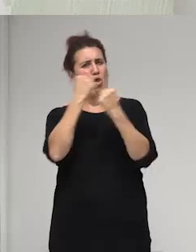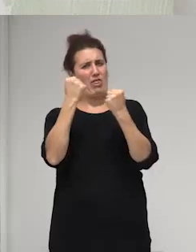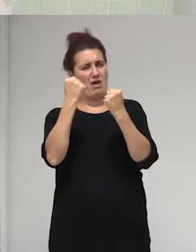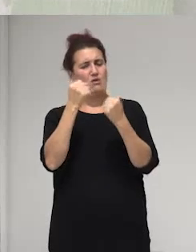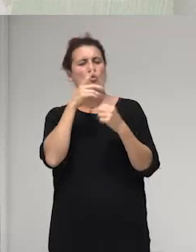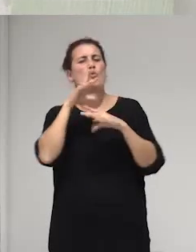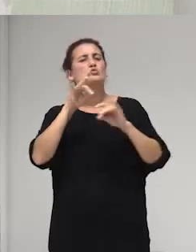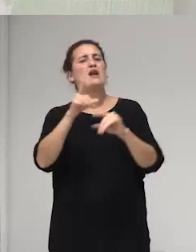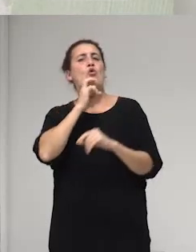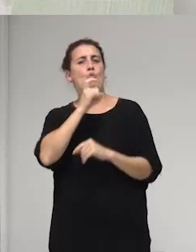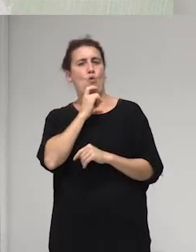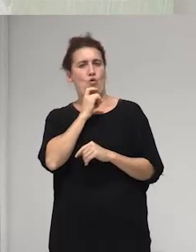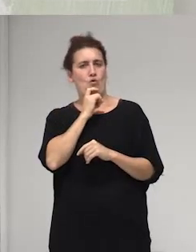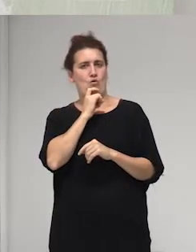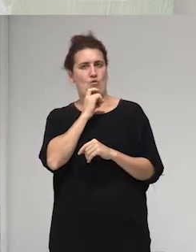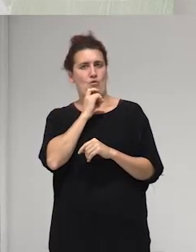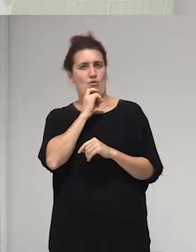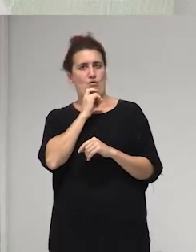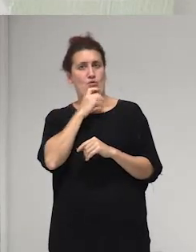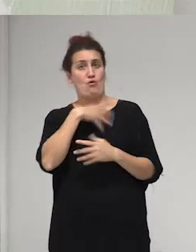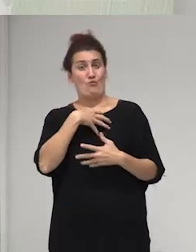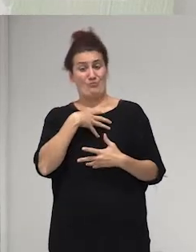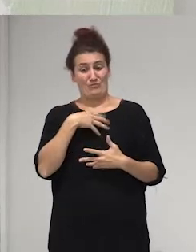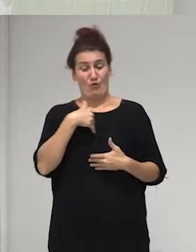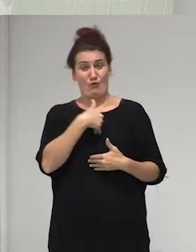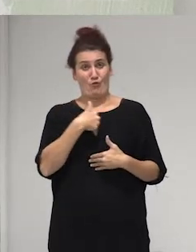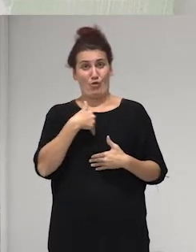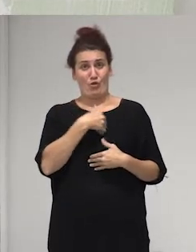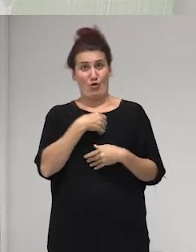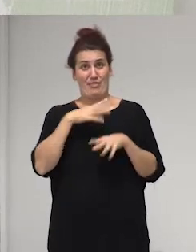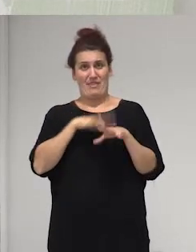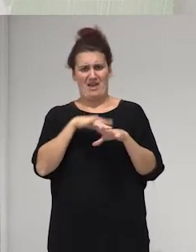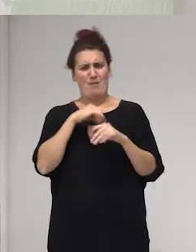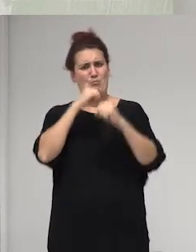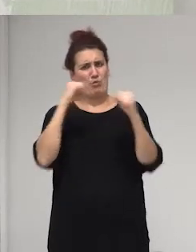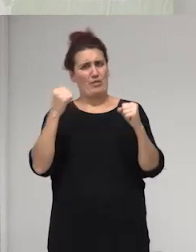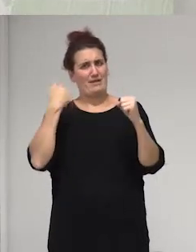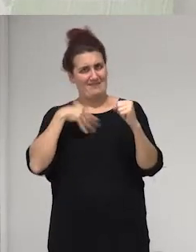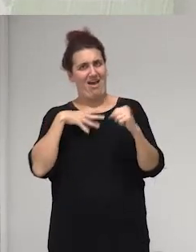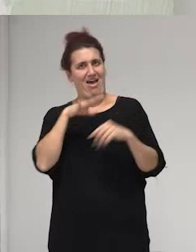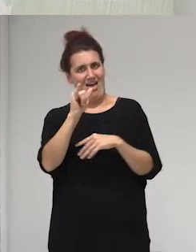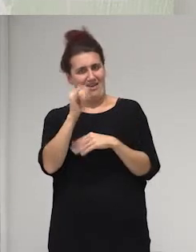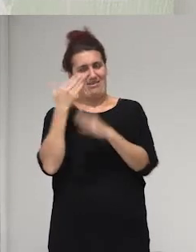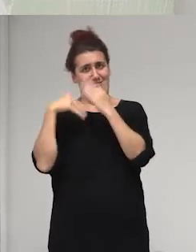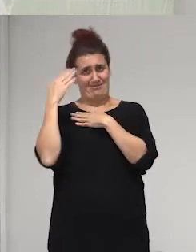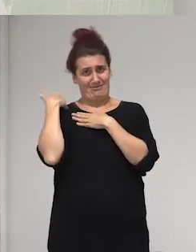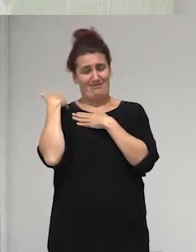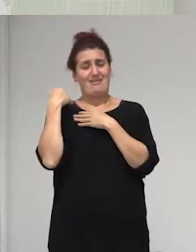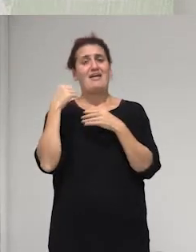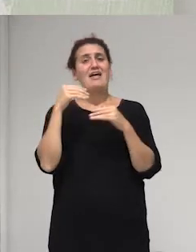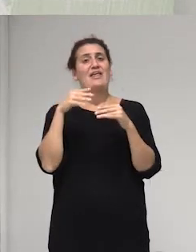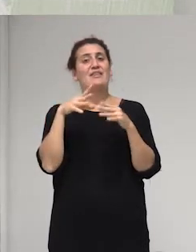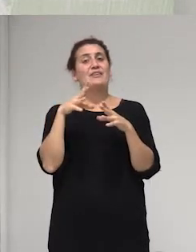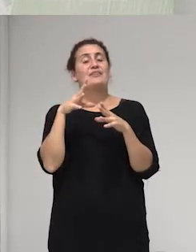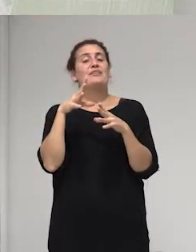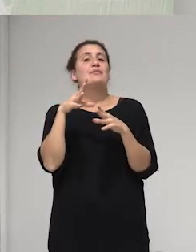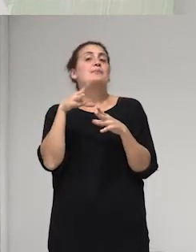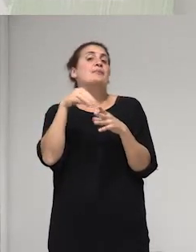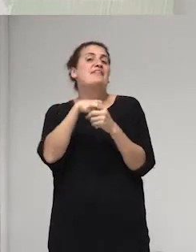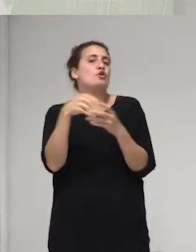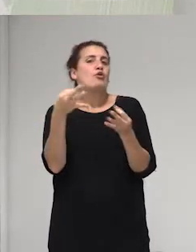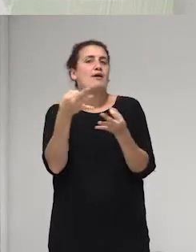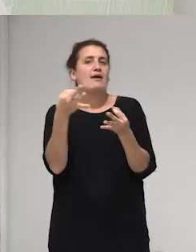usarlo en función de cuestionar el poder instituido dentro de un dentro de un